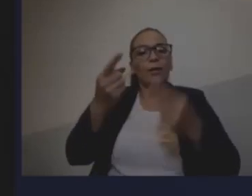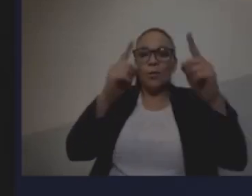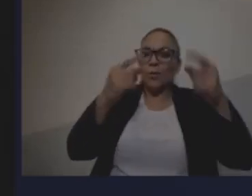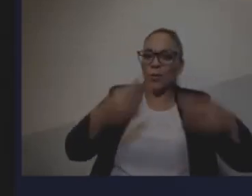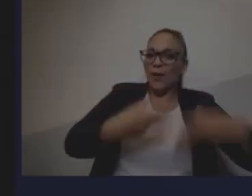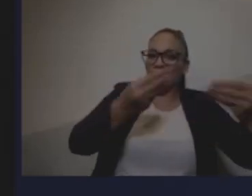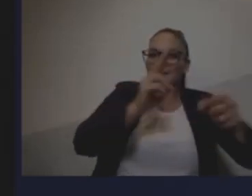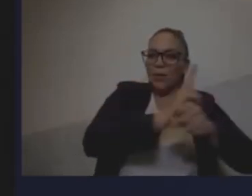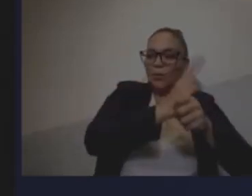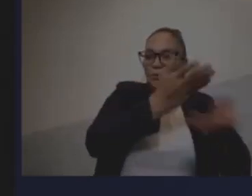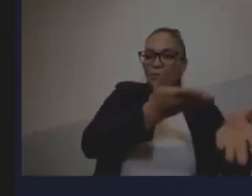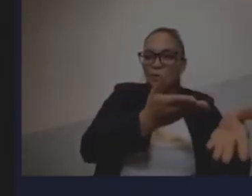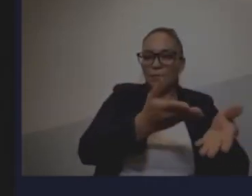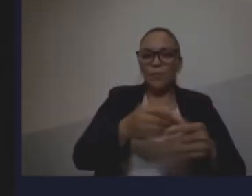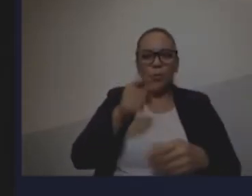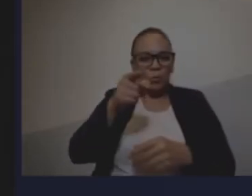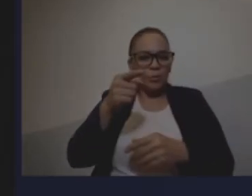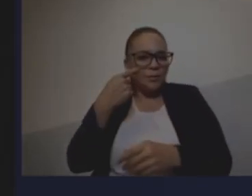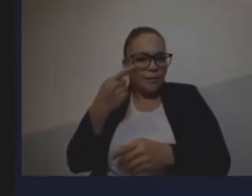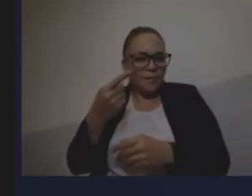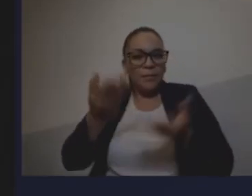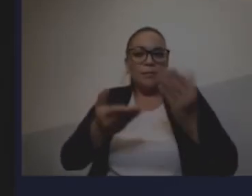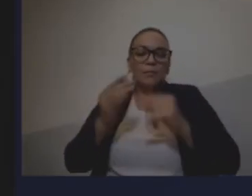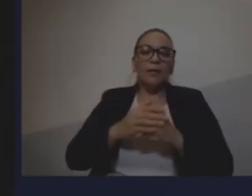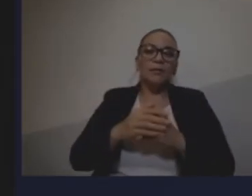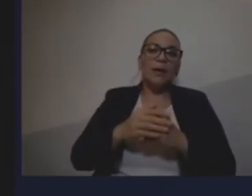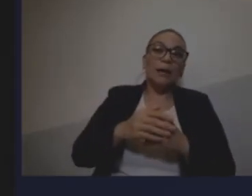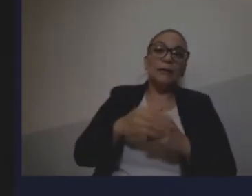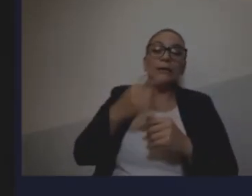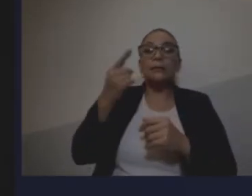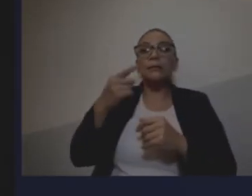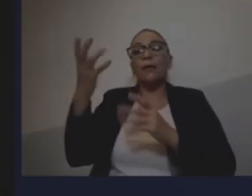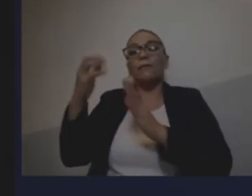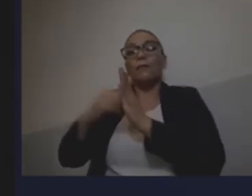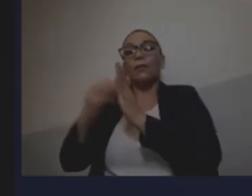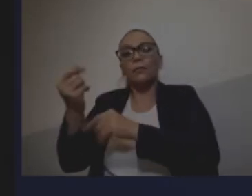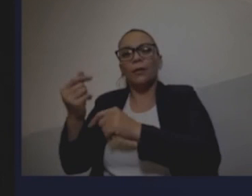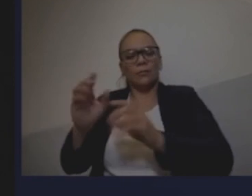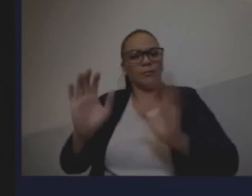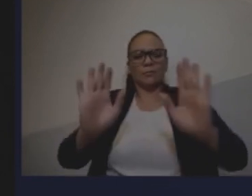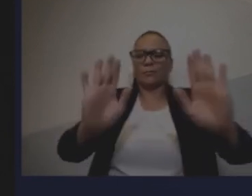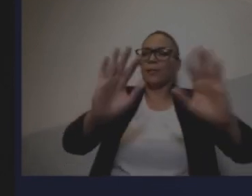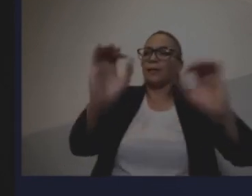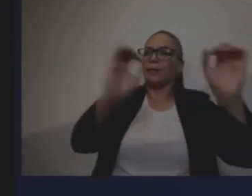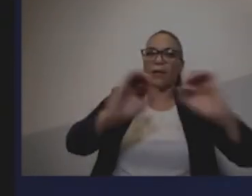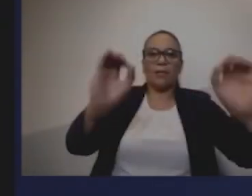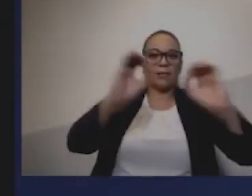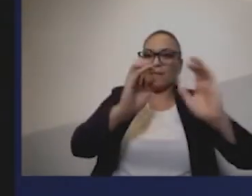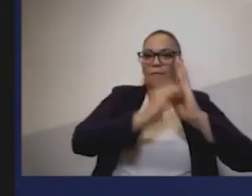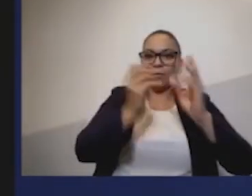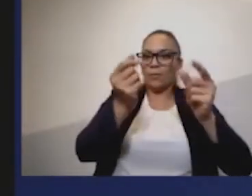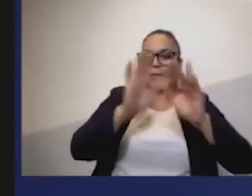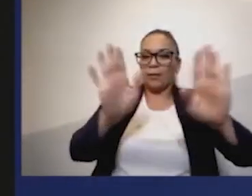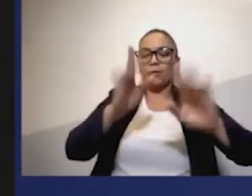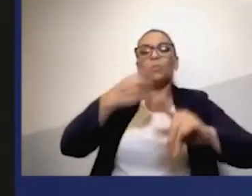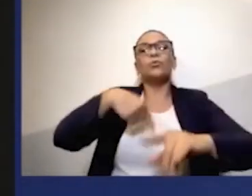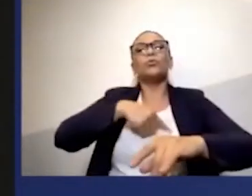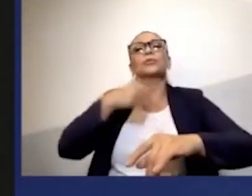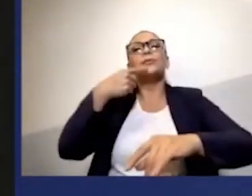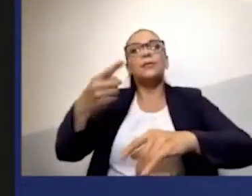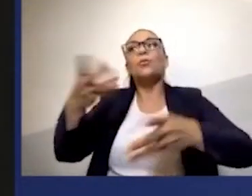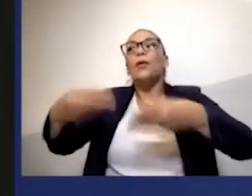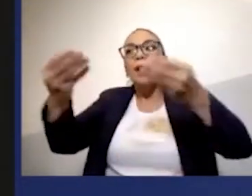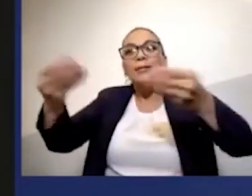Ustedes han visto algunos ruiditos ahí de que es que nos están quitando plata. A nadie se le está quitando plata. Les estamos diciendo